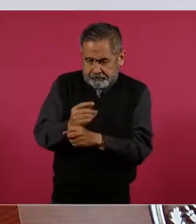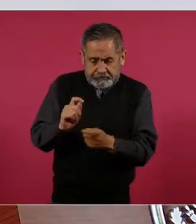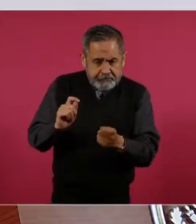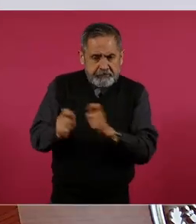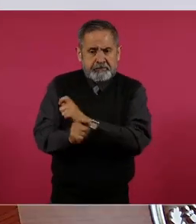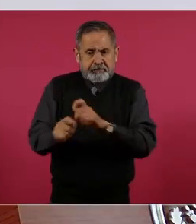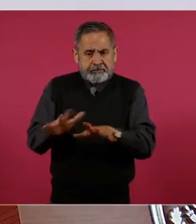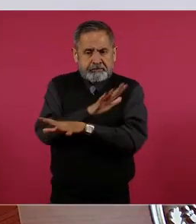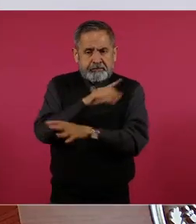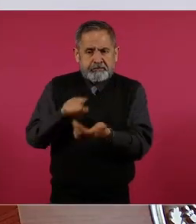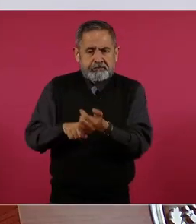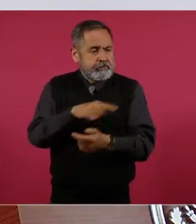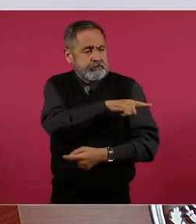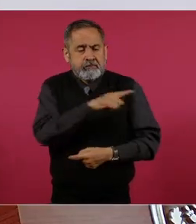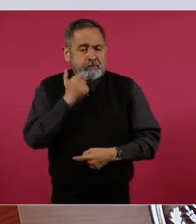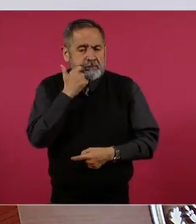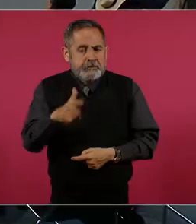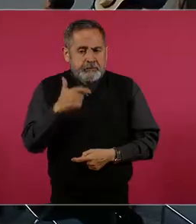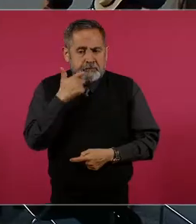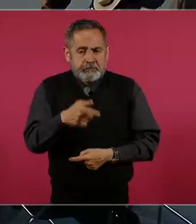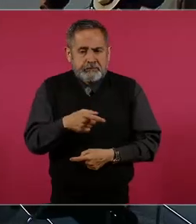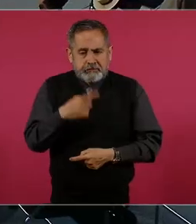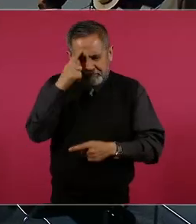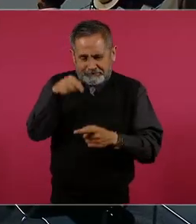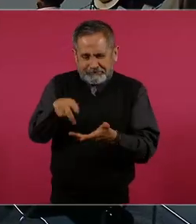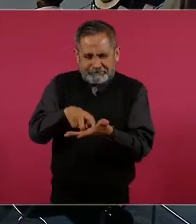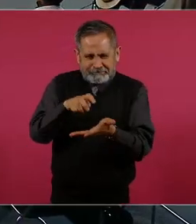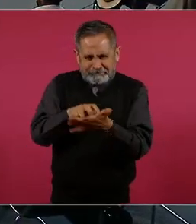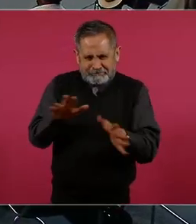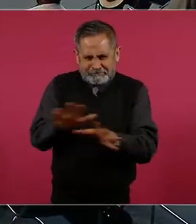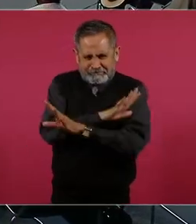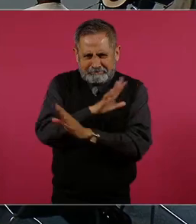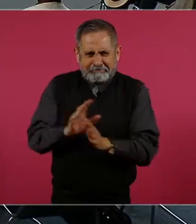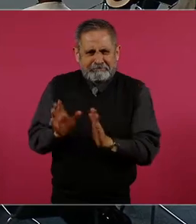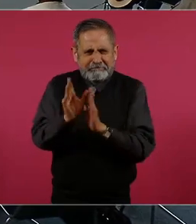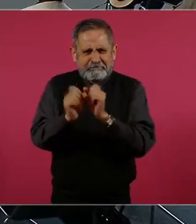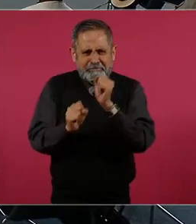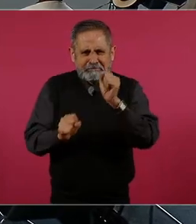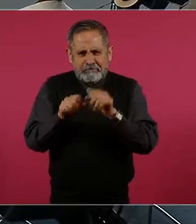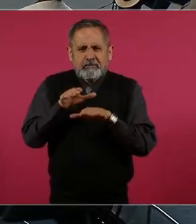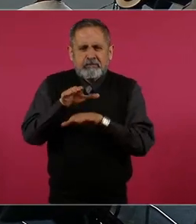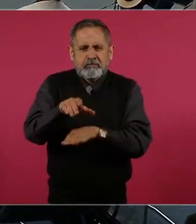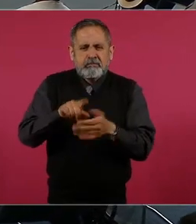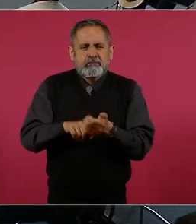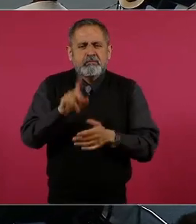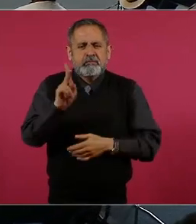reforma del Poder Judicial.